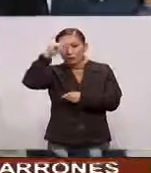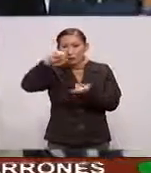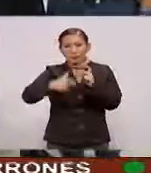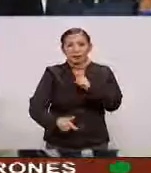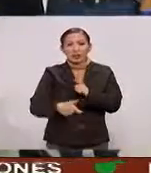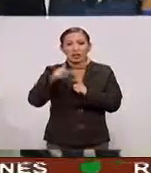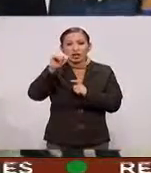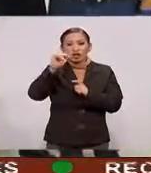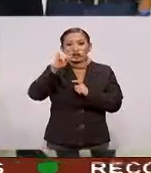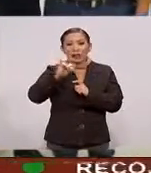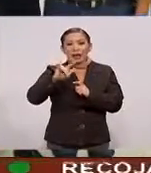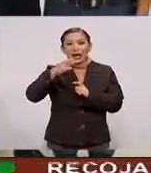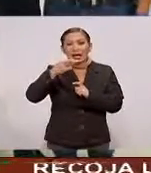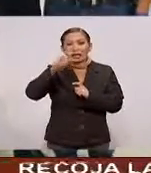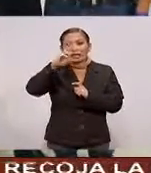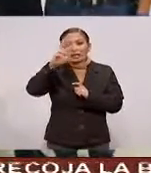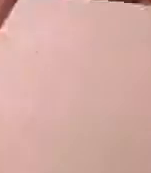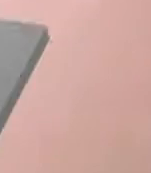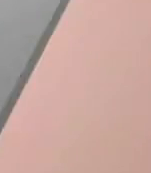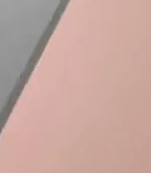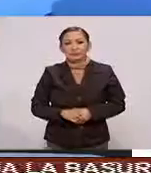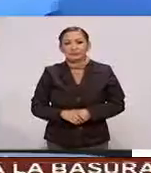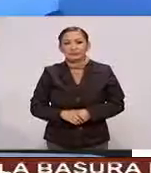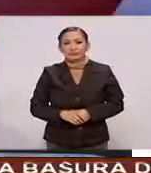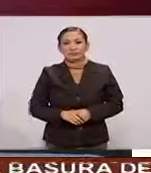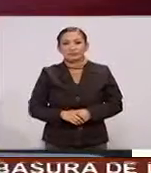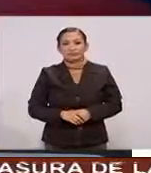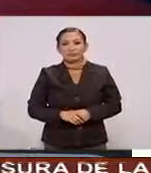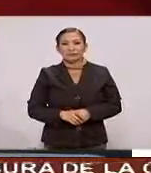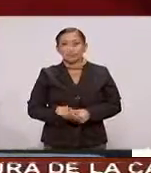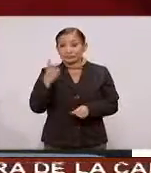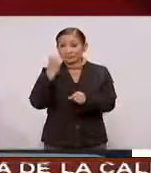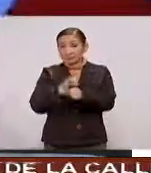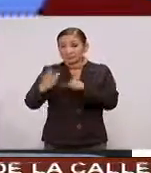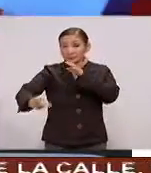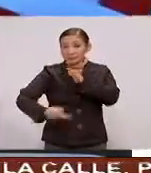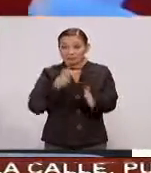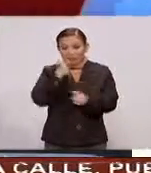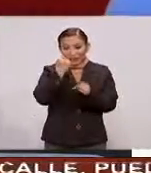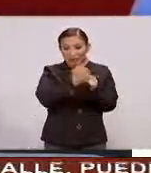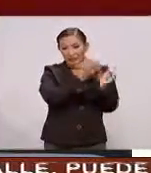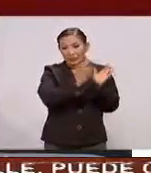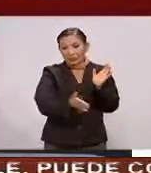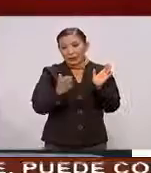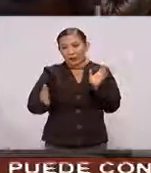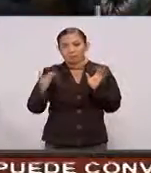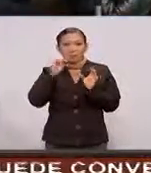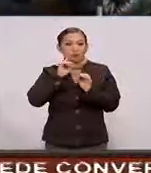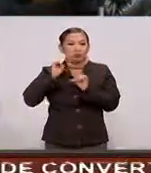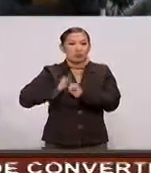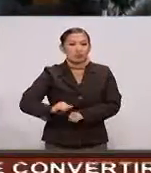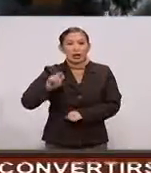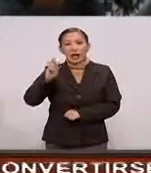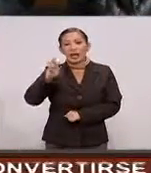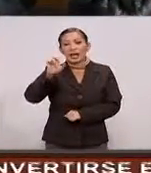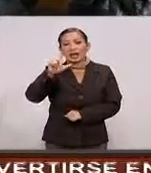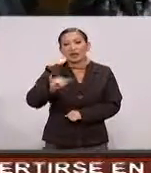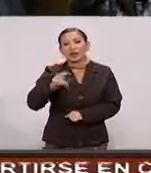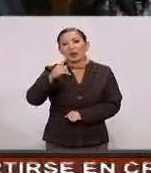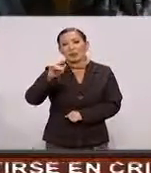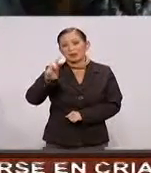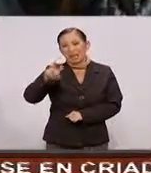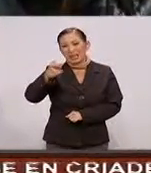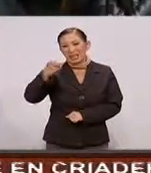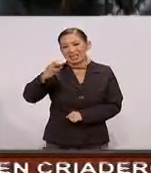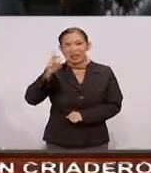México Al Día Rosalba Aguirre Por tercera vez En lo que va Del año La Procuradora General De la República Areli Gómez Se reunió